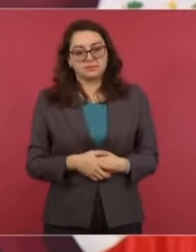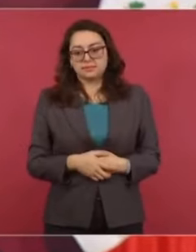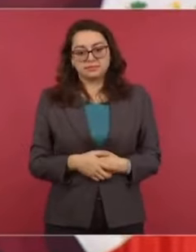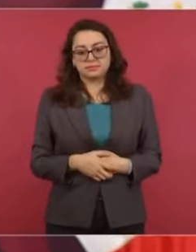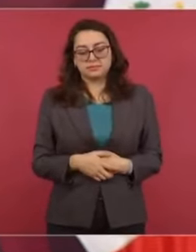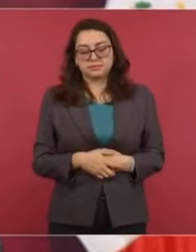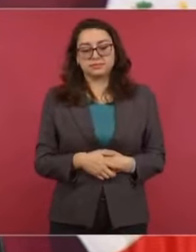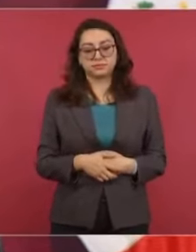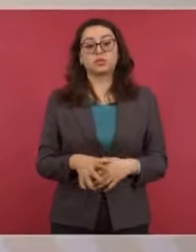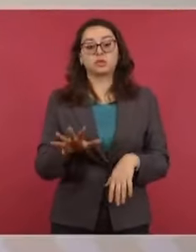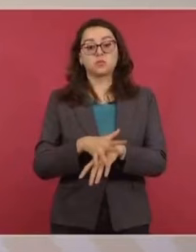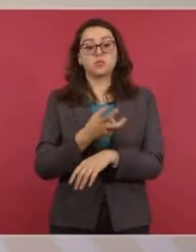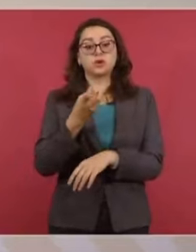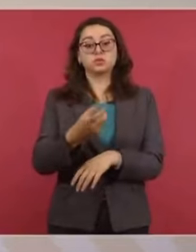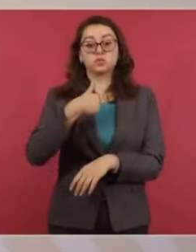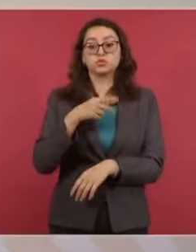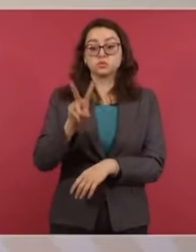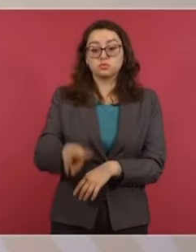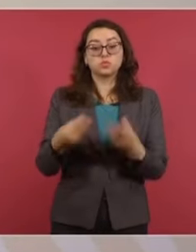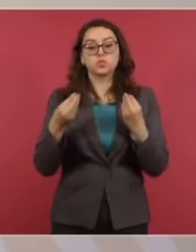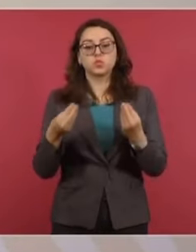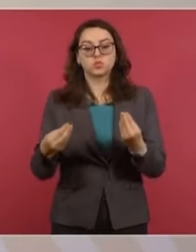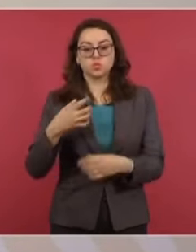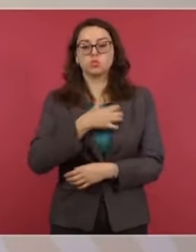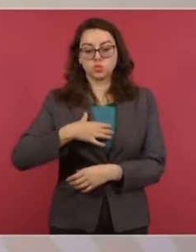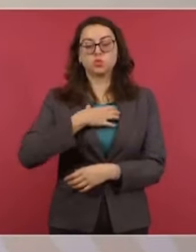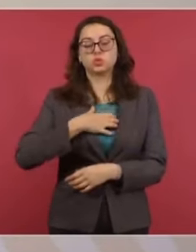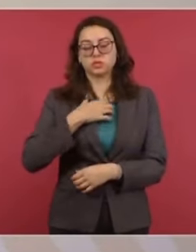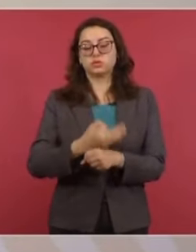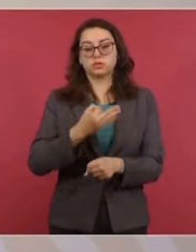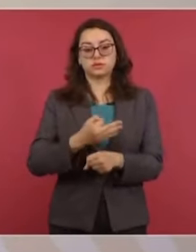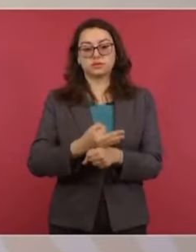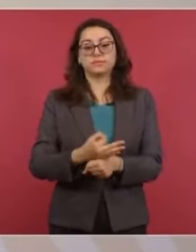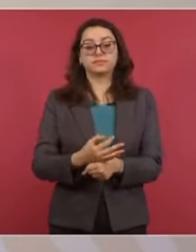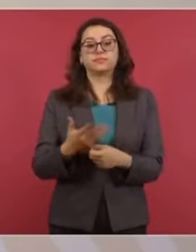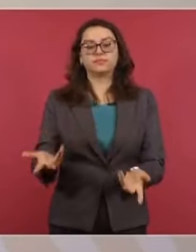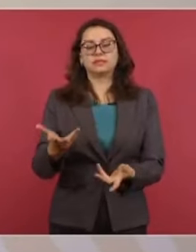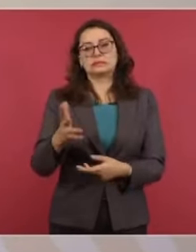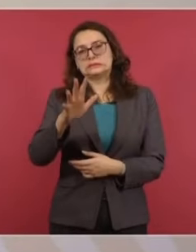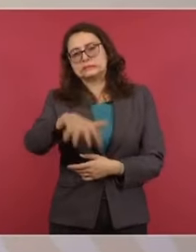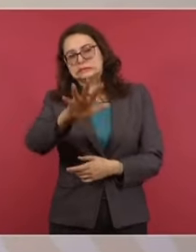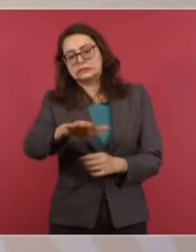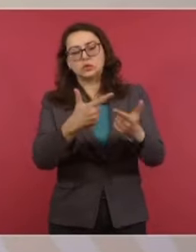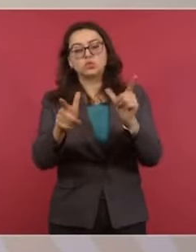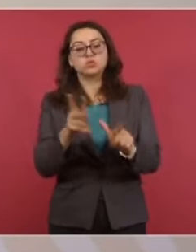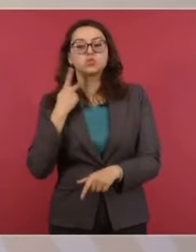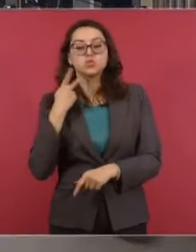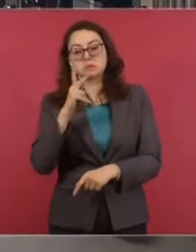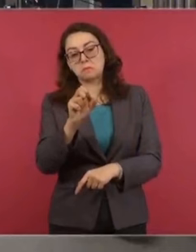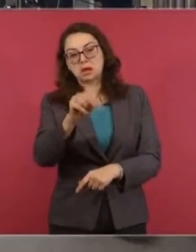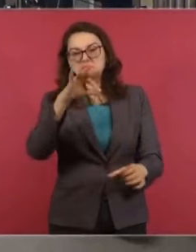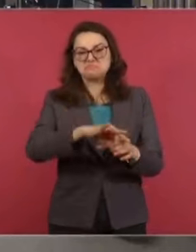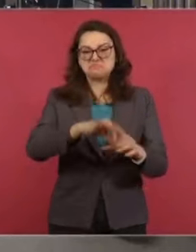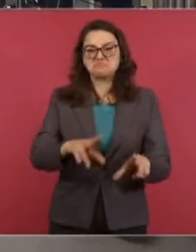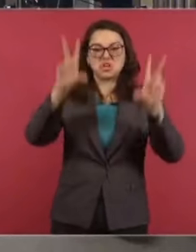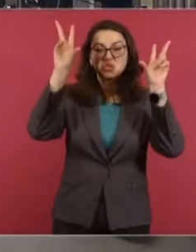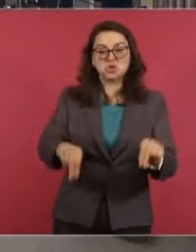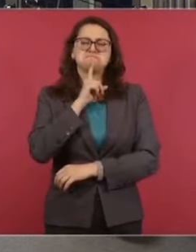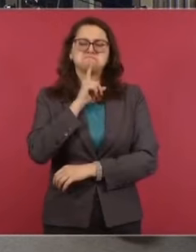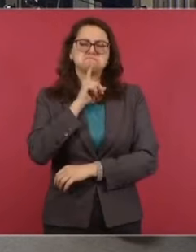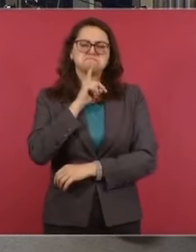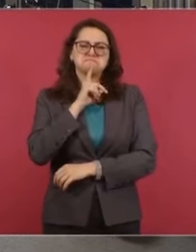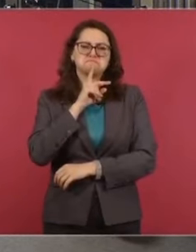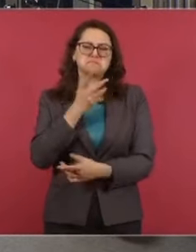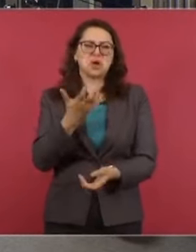por eso estoy muy contento. Nada más también recordarle a los diputados, con todo respeto del PAN, que no aprobaron el presupuesto. Si ellos no